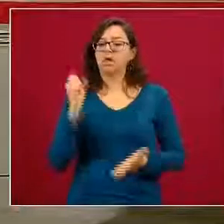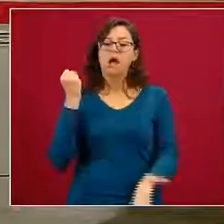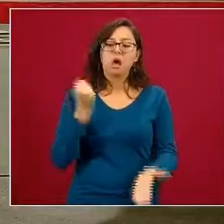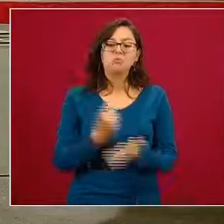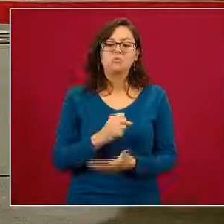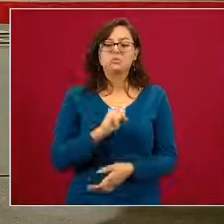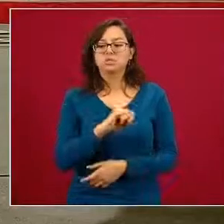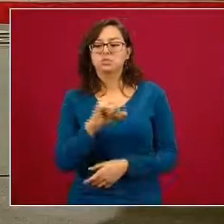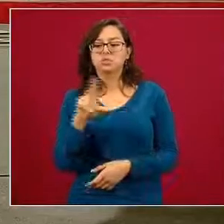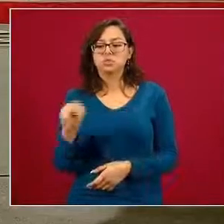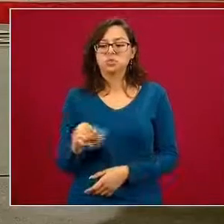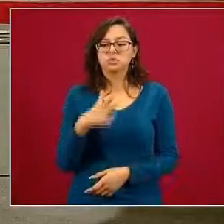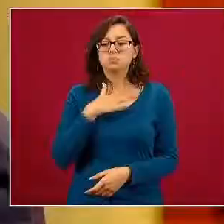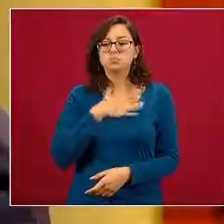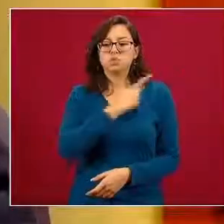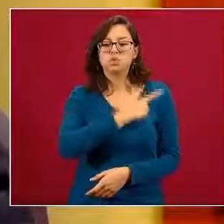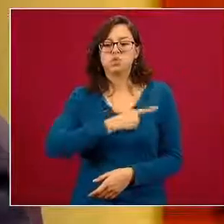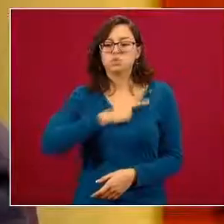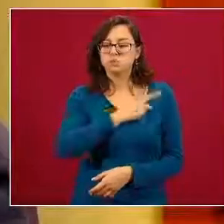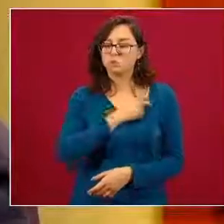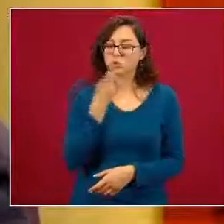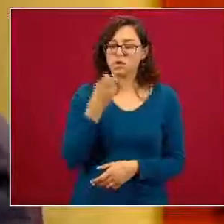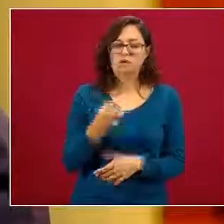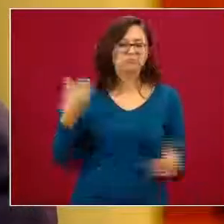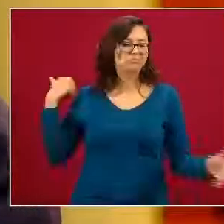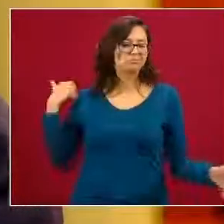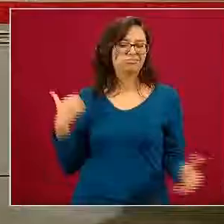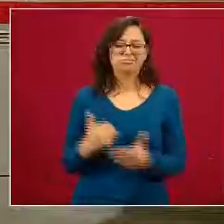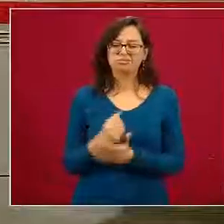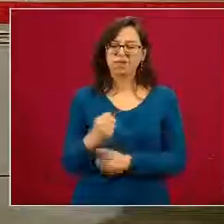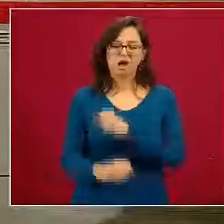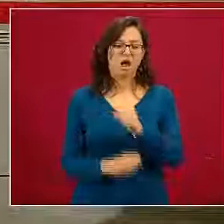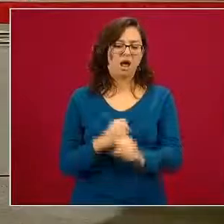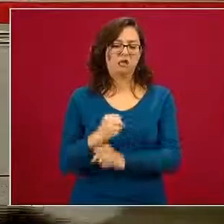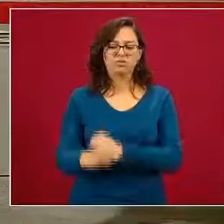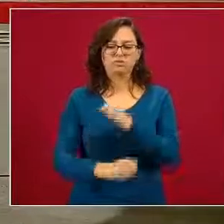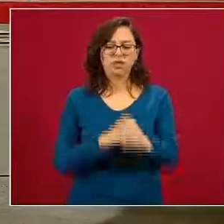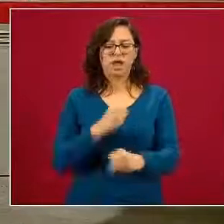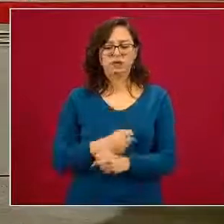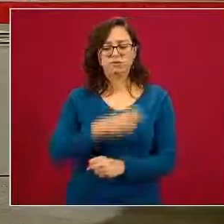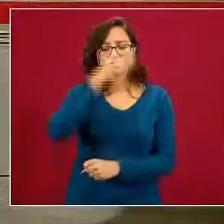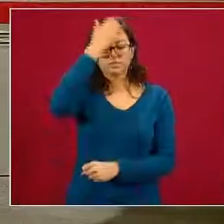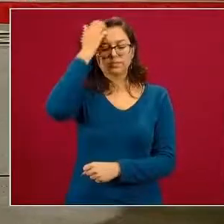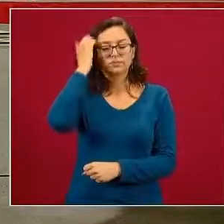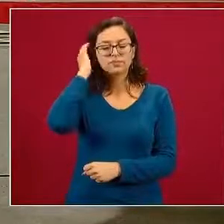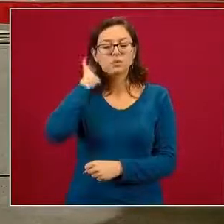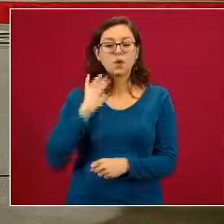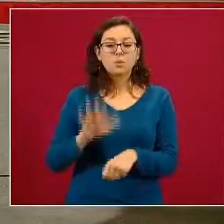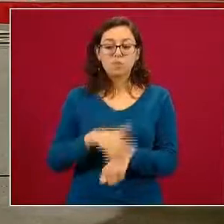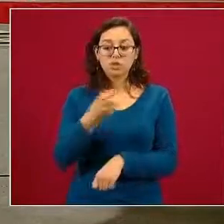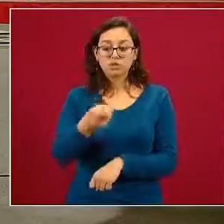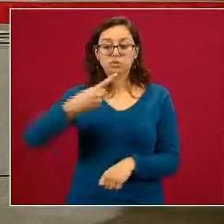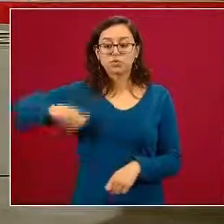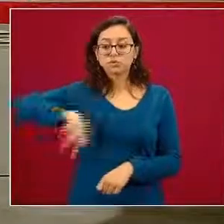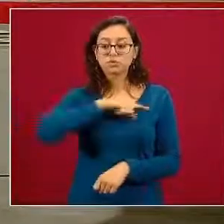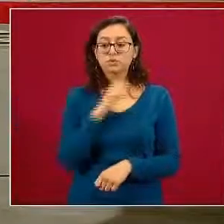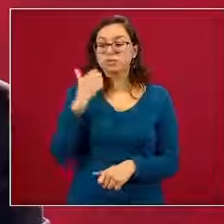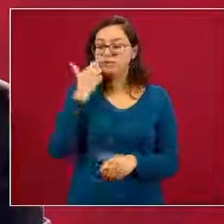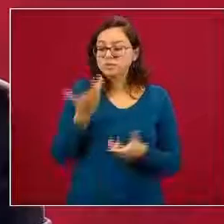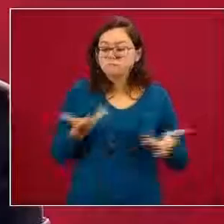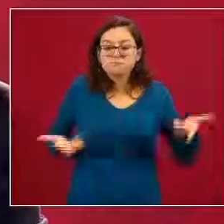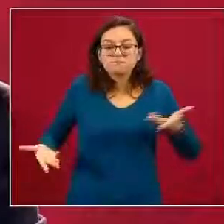insumos y productos esto es ampliamente conocido entonces lo que quisimos fue tener un diálogo muy abierto en el que